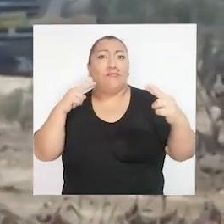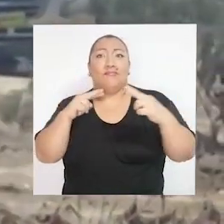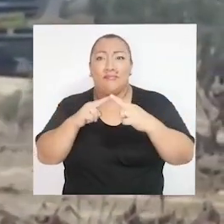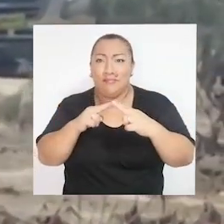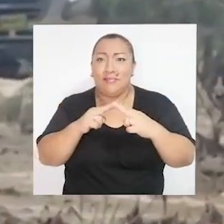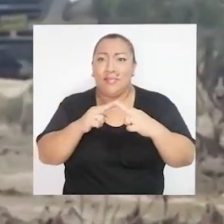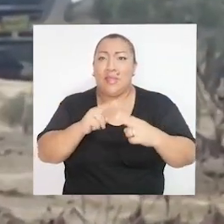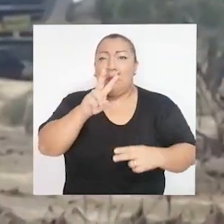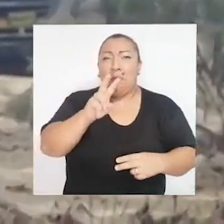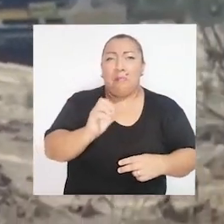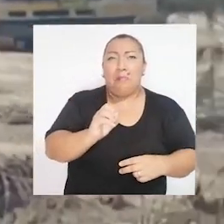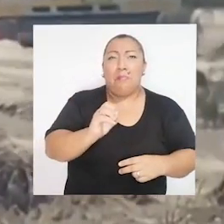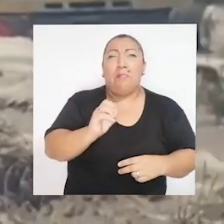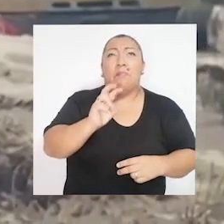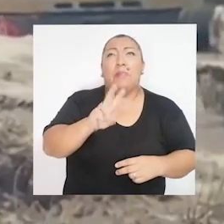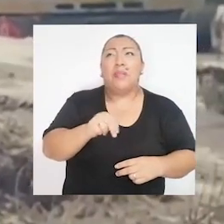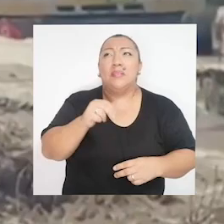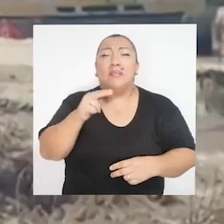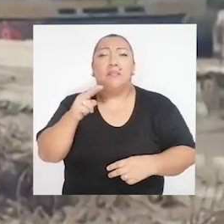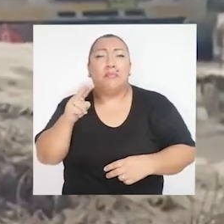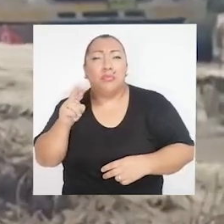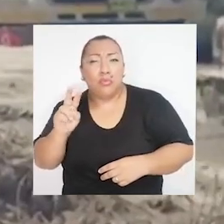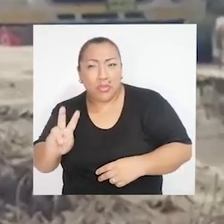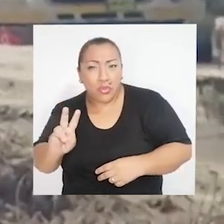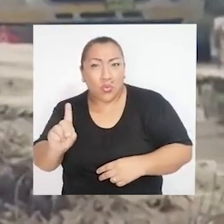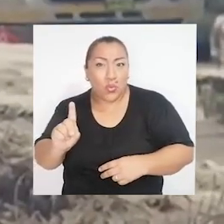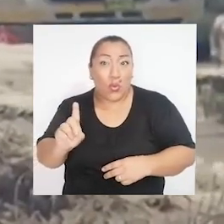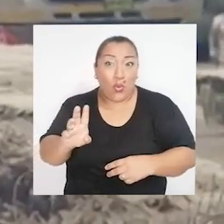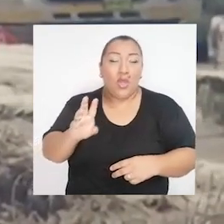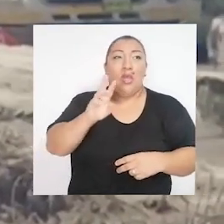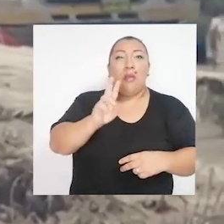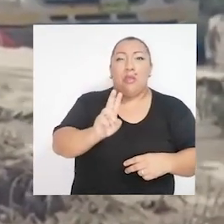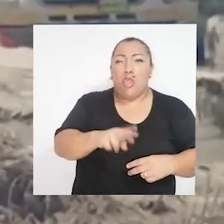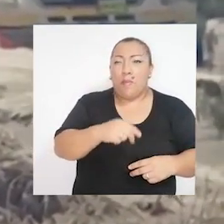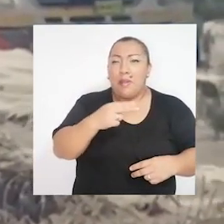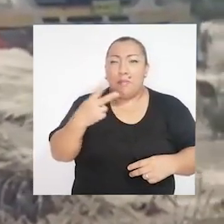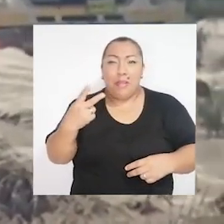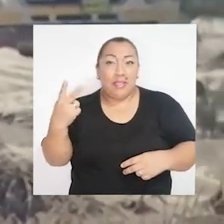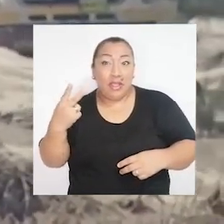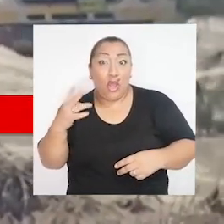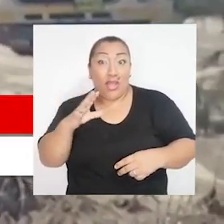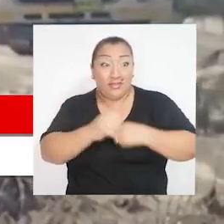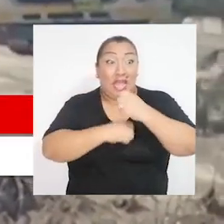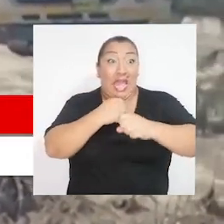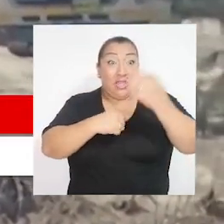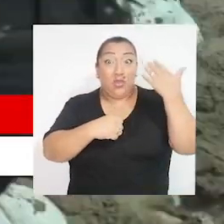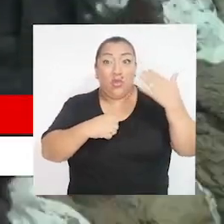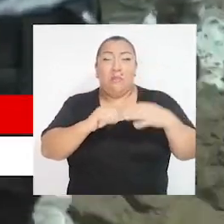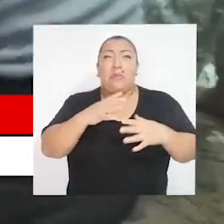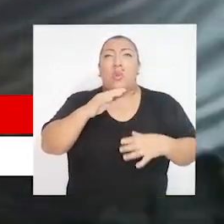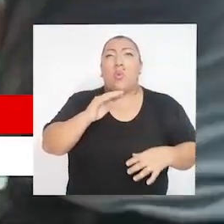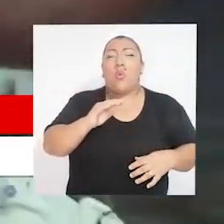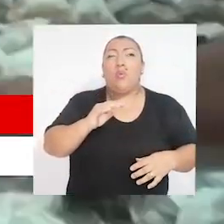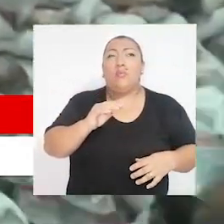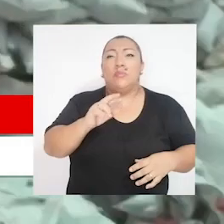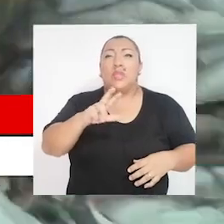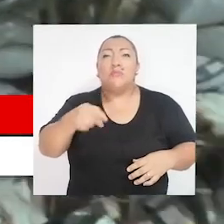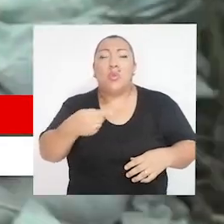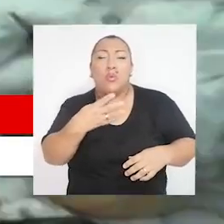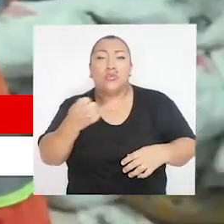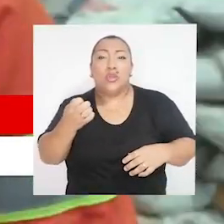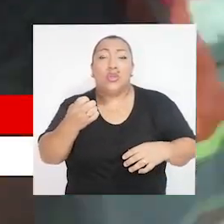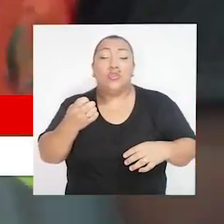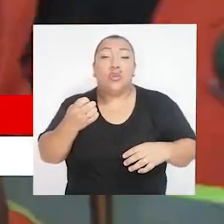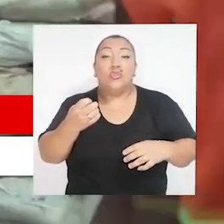ha detectado entre el 2021 y el 2022, mediante el control simultáneo, que 1.496